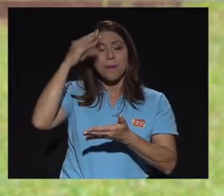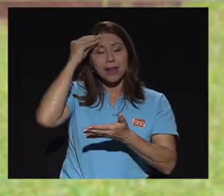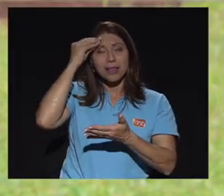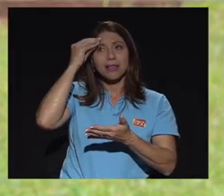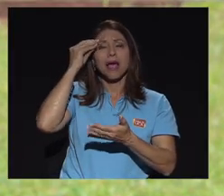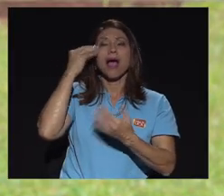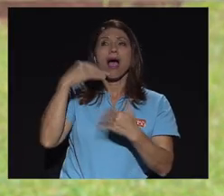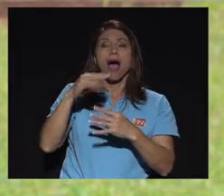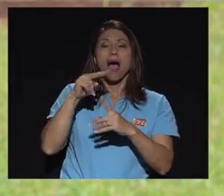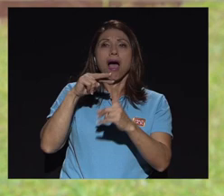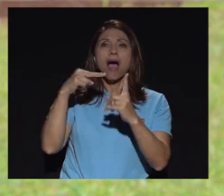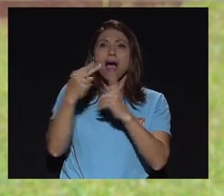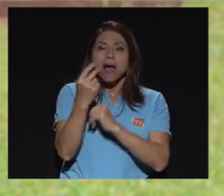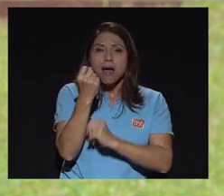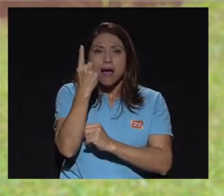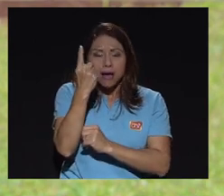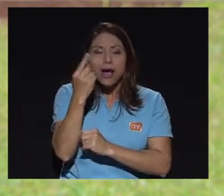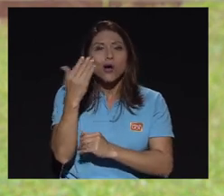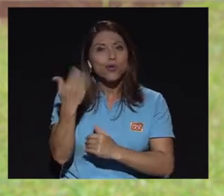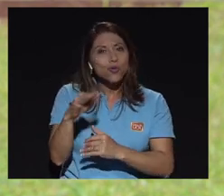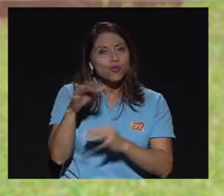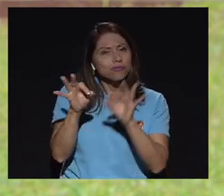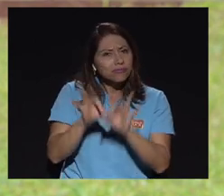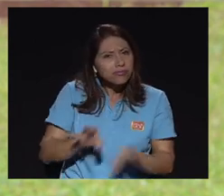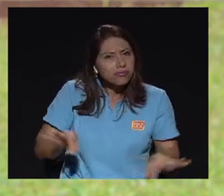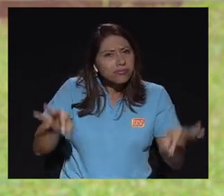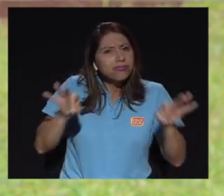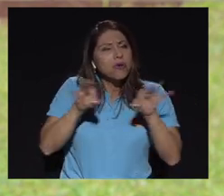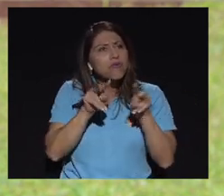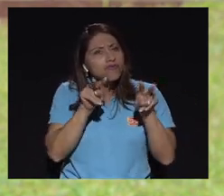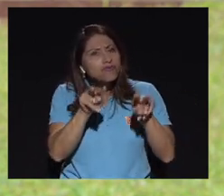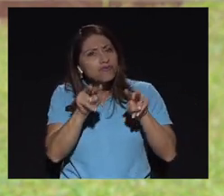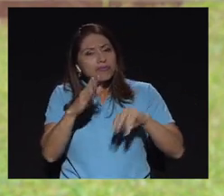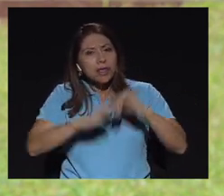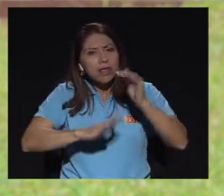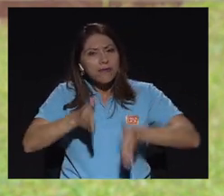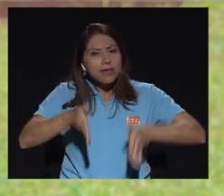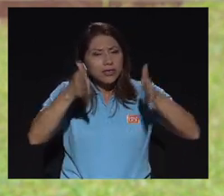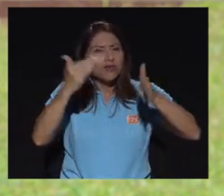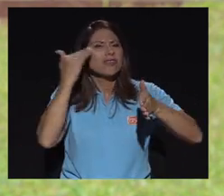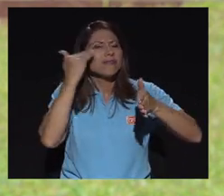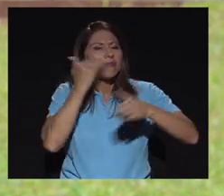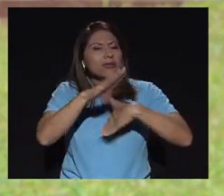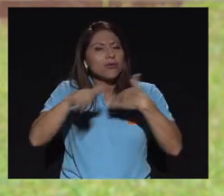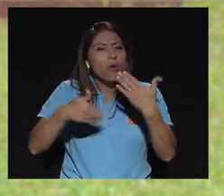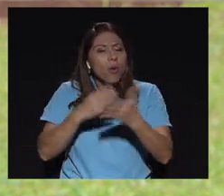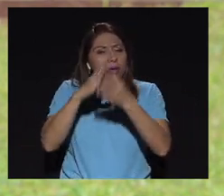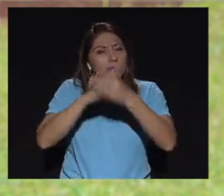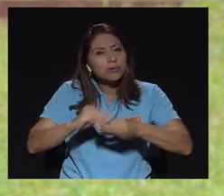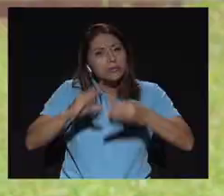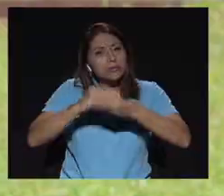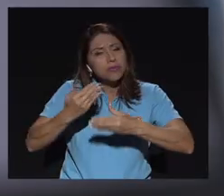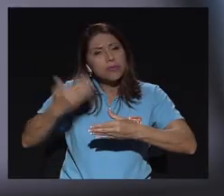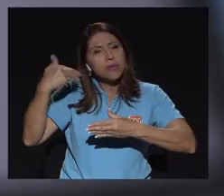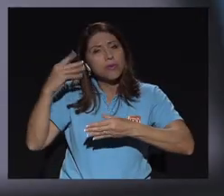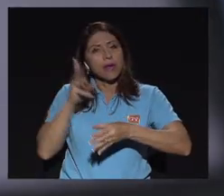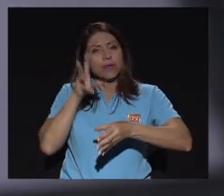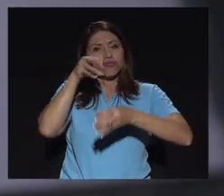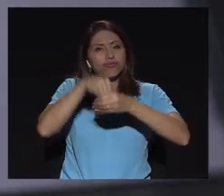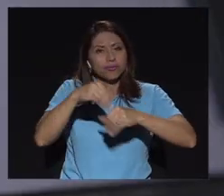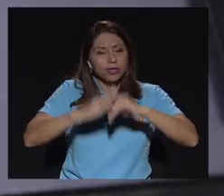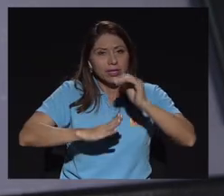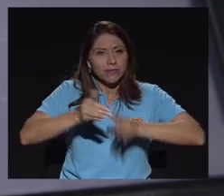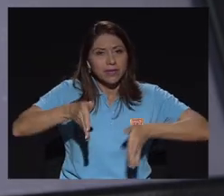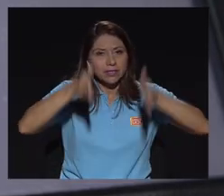valorar por medio de la interpretación, aprendan a valorar el edificio como tal y toda la historia que él